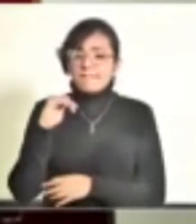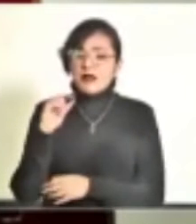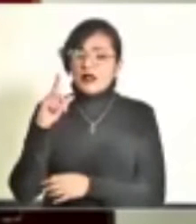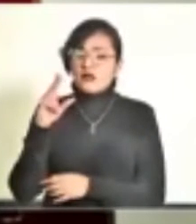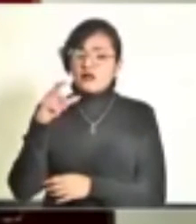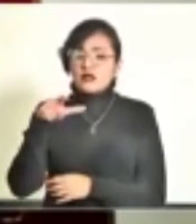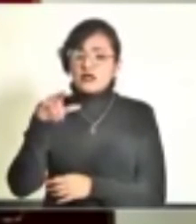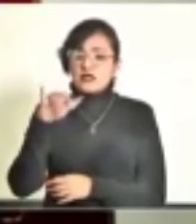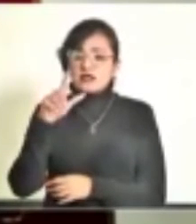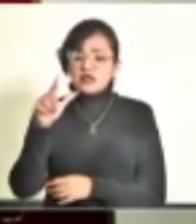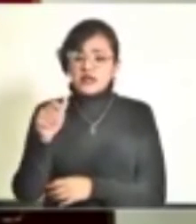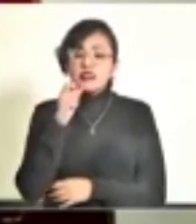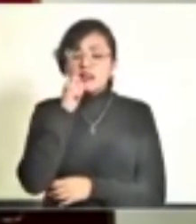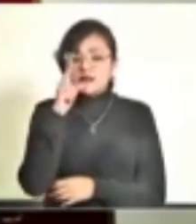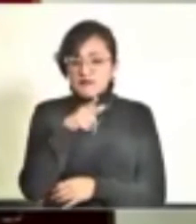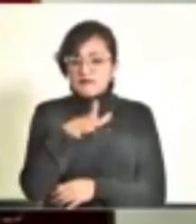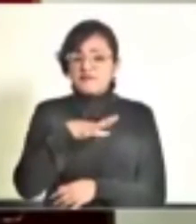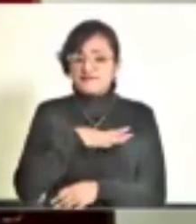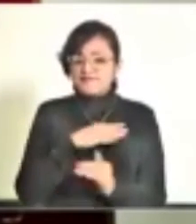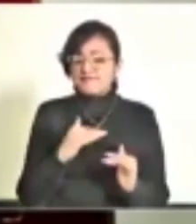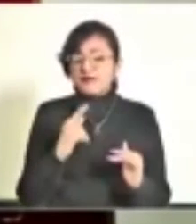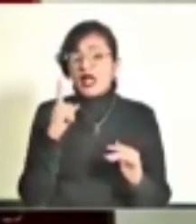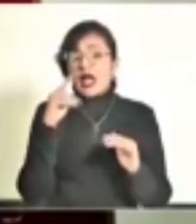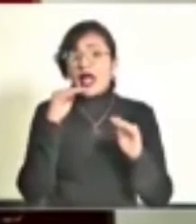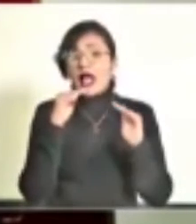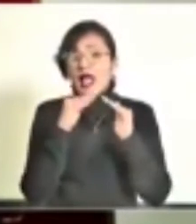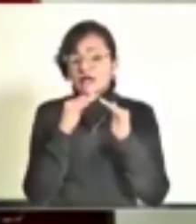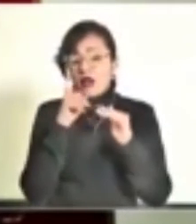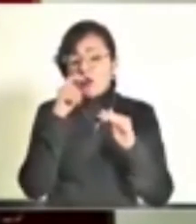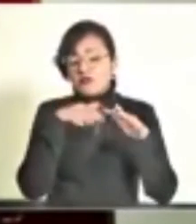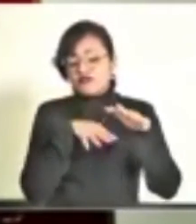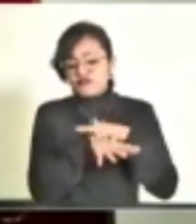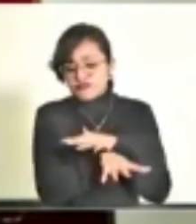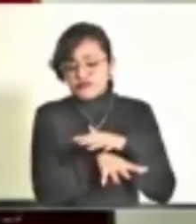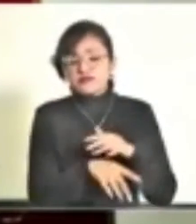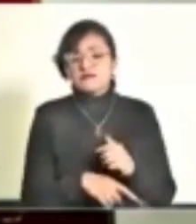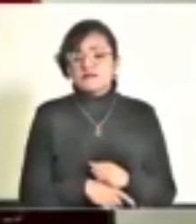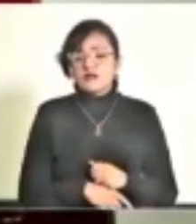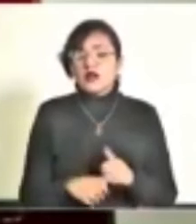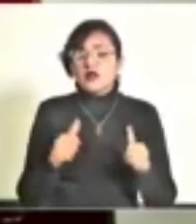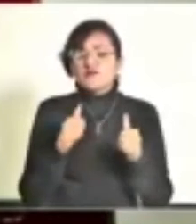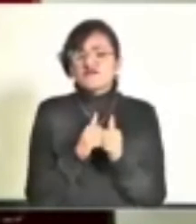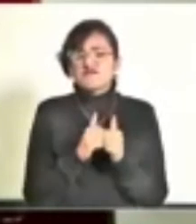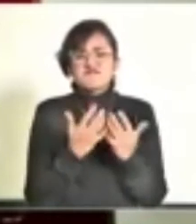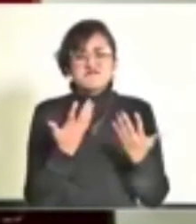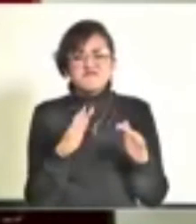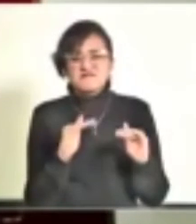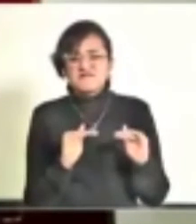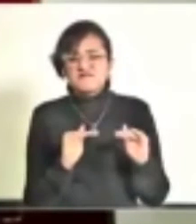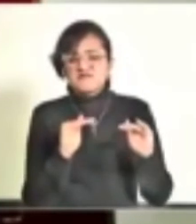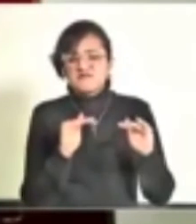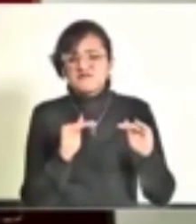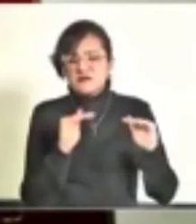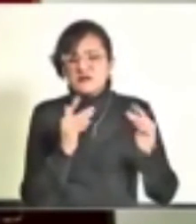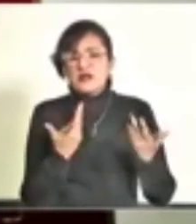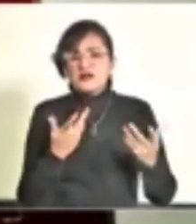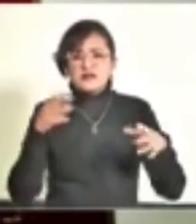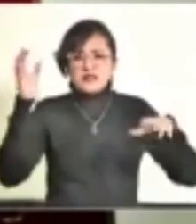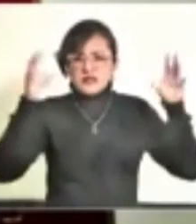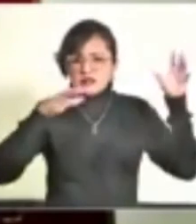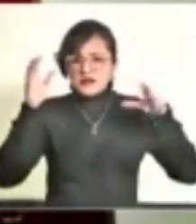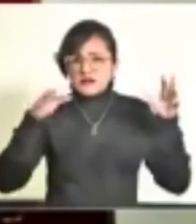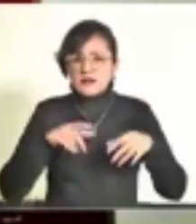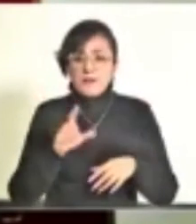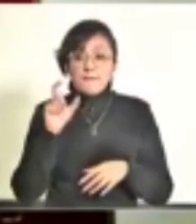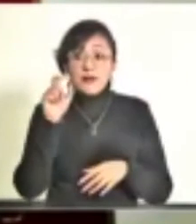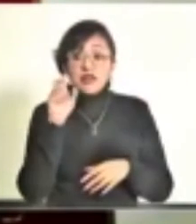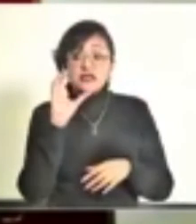También tuvimos afectaciones de viviendas con un incremento ahí de inundación de lluvia de alrededor